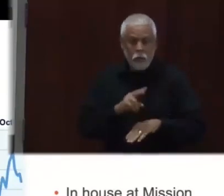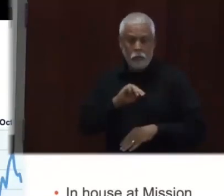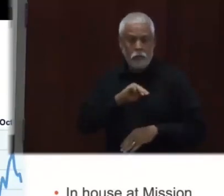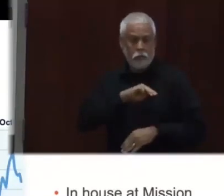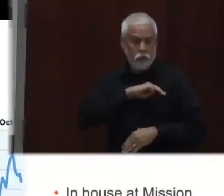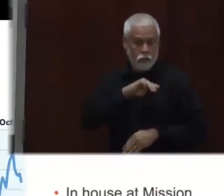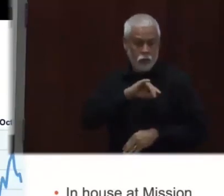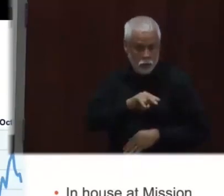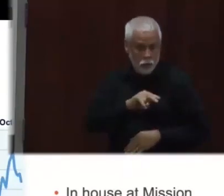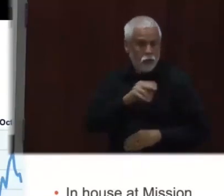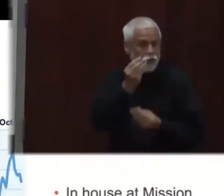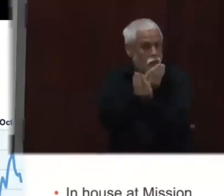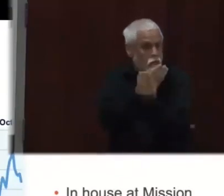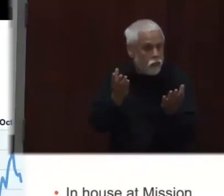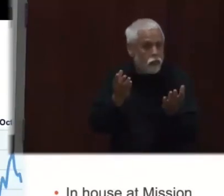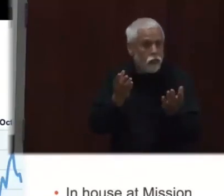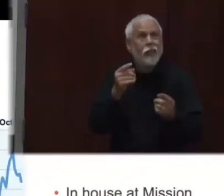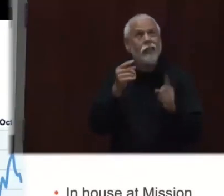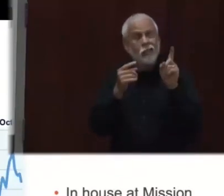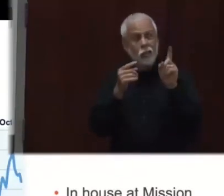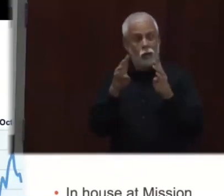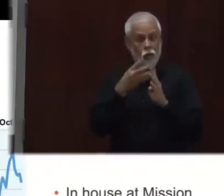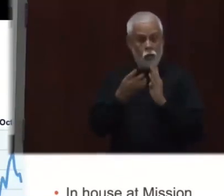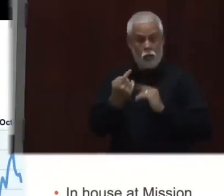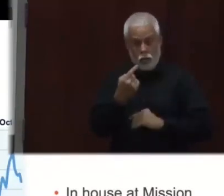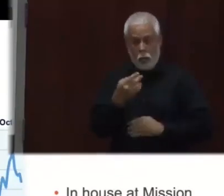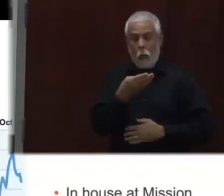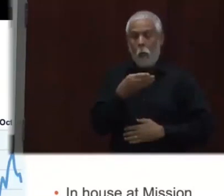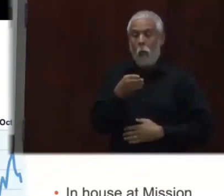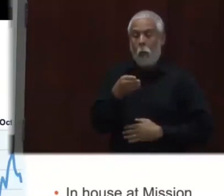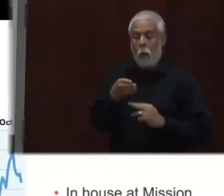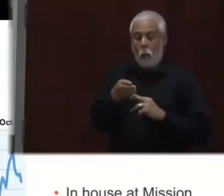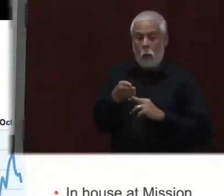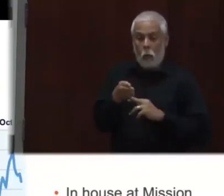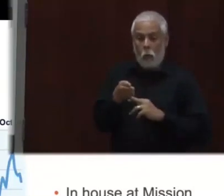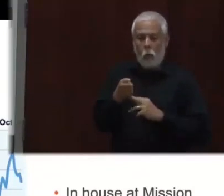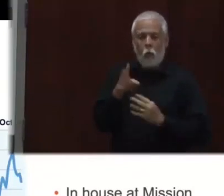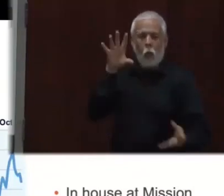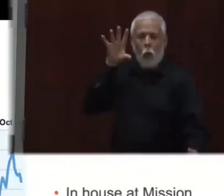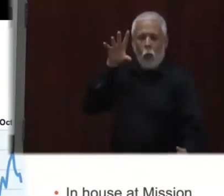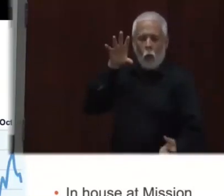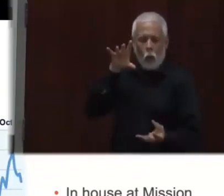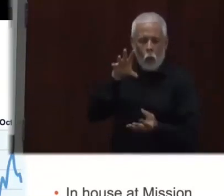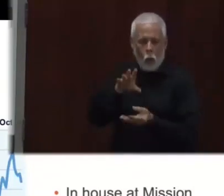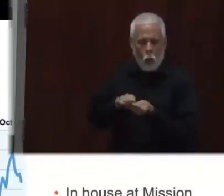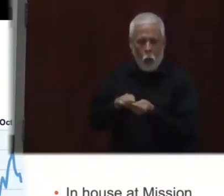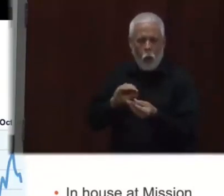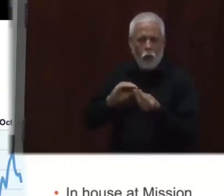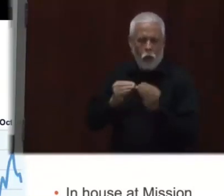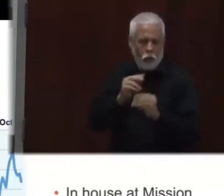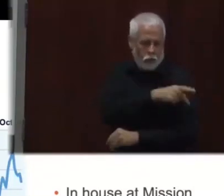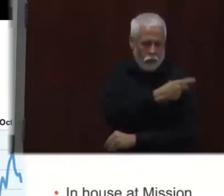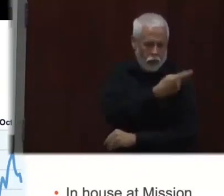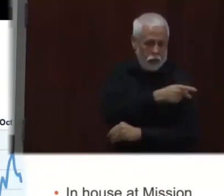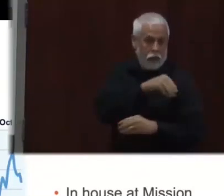desde marzo y hasta esta mañana. Y la línea gris y la línea naranjada representan a